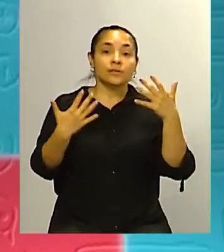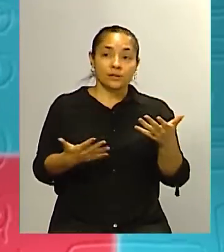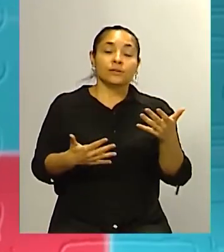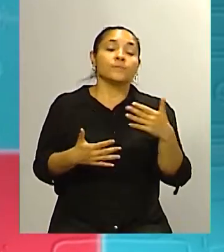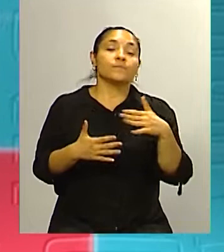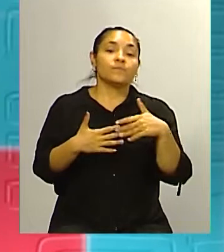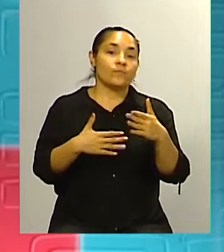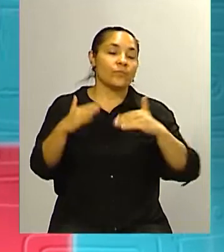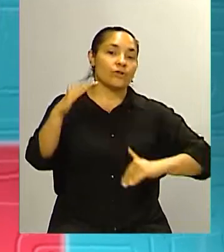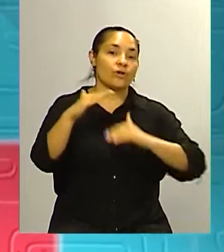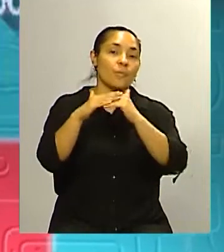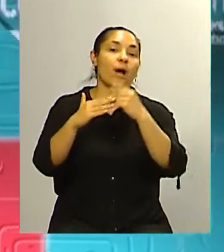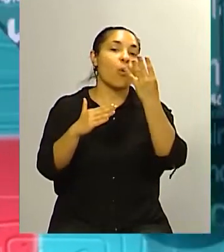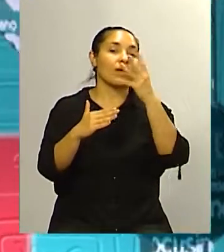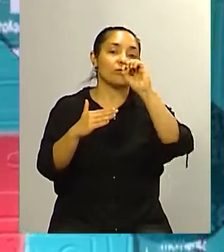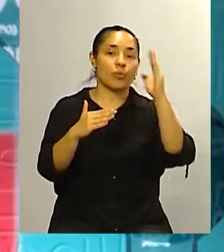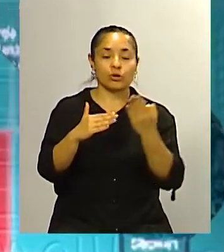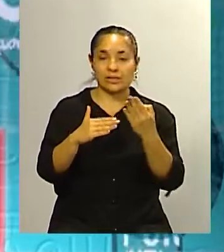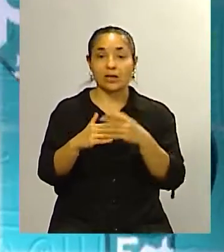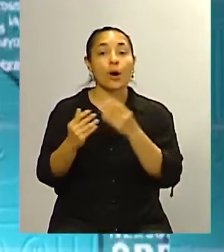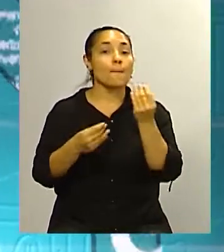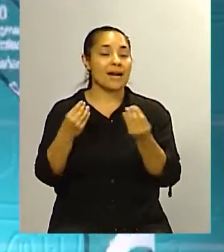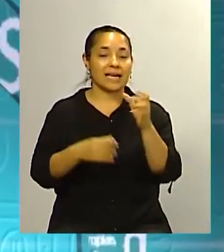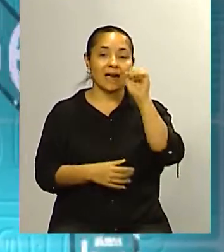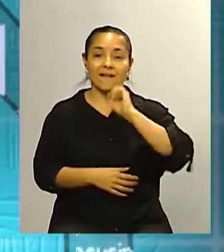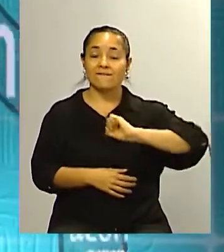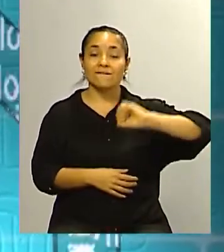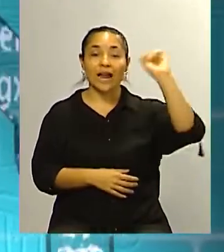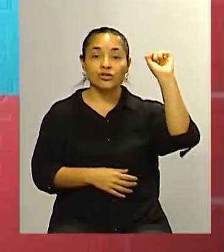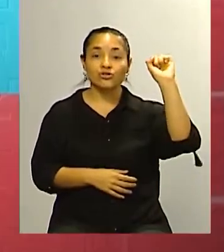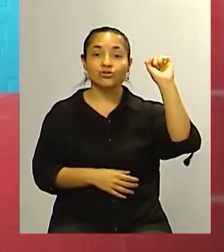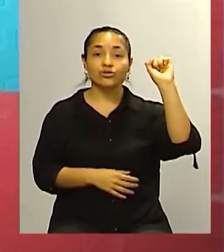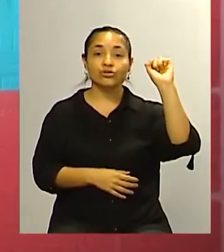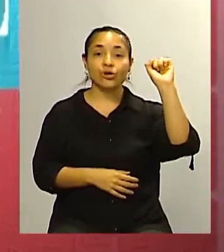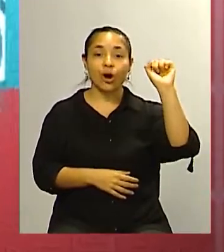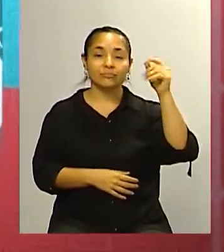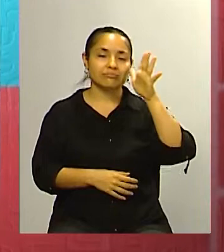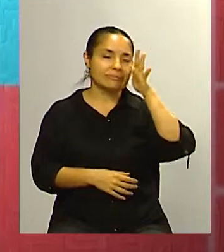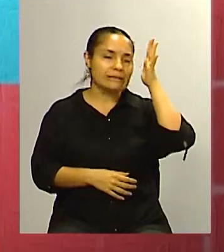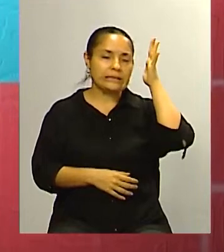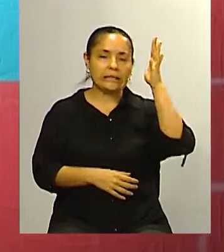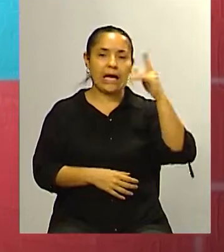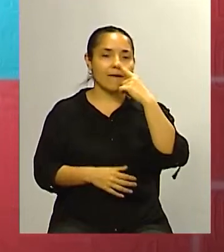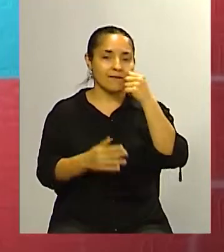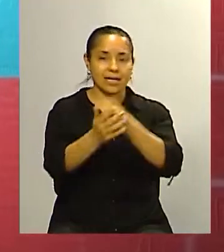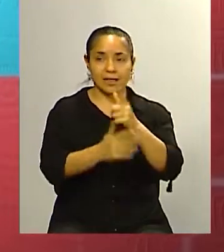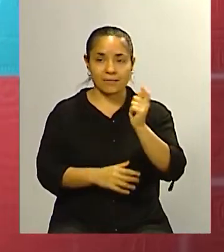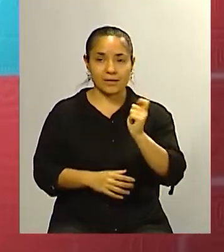haciendo un tope del 4% que bueno es para que la inflación no se vea tan grande a fin de mes